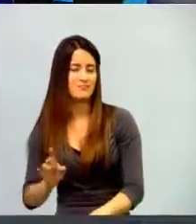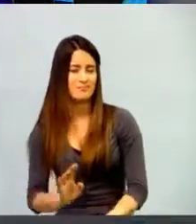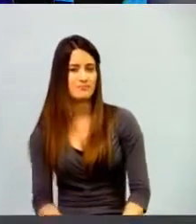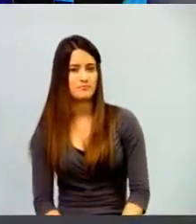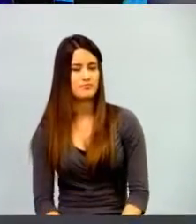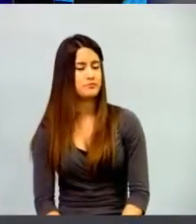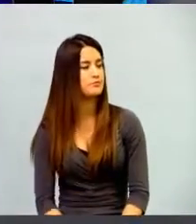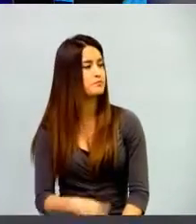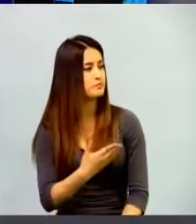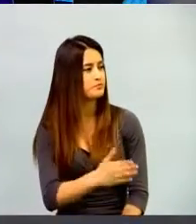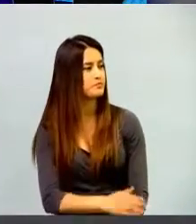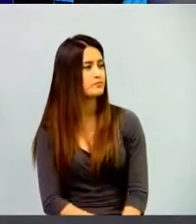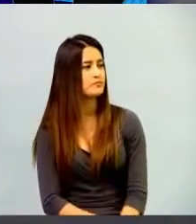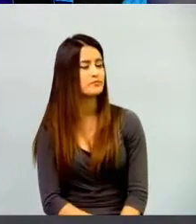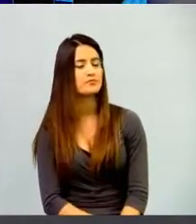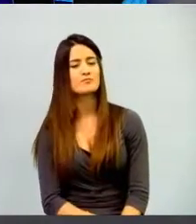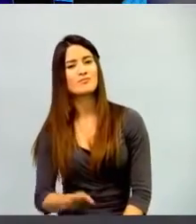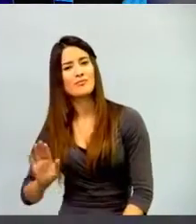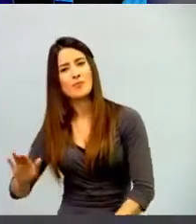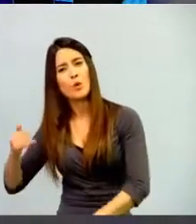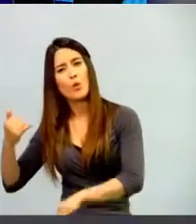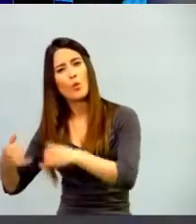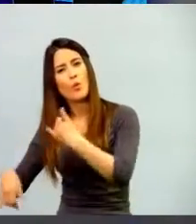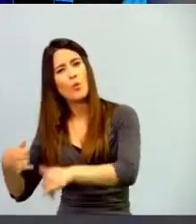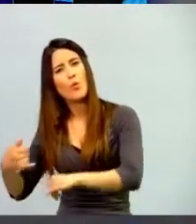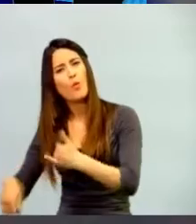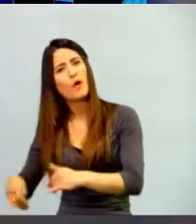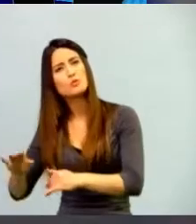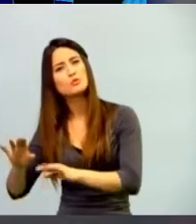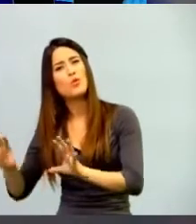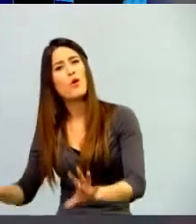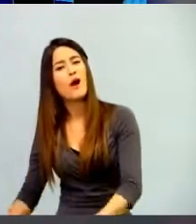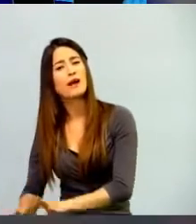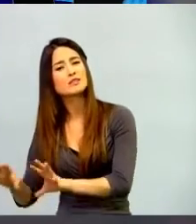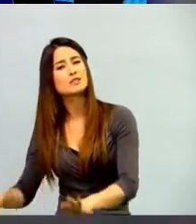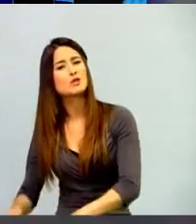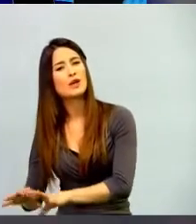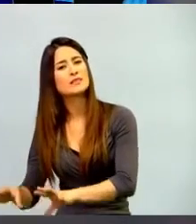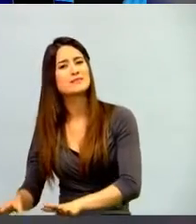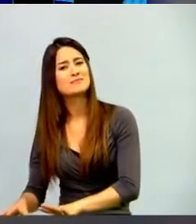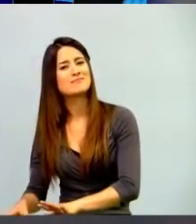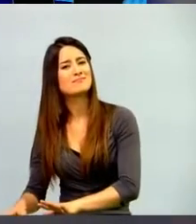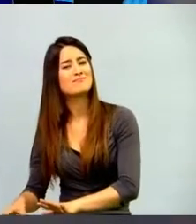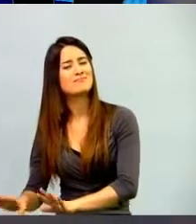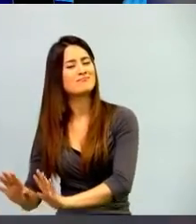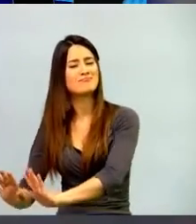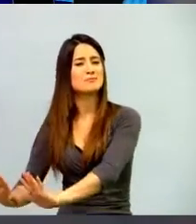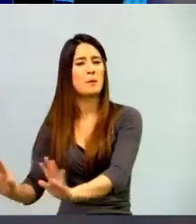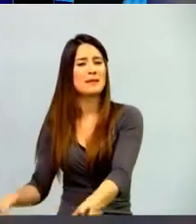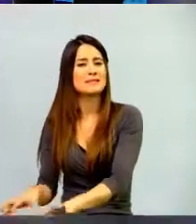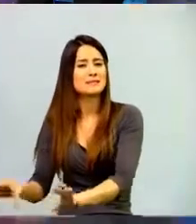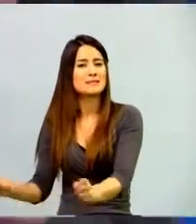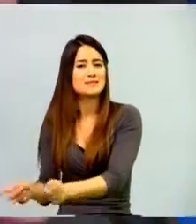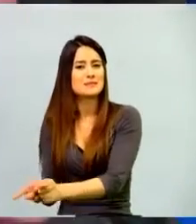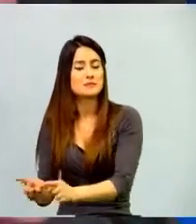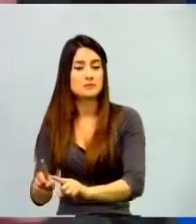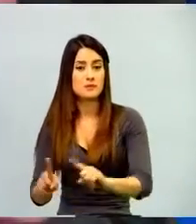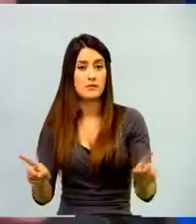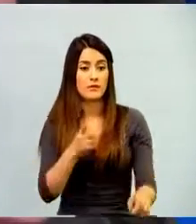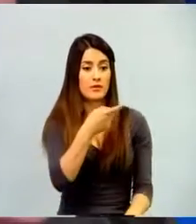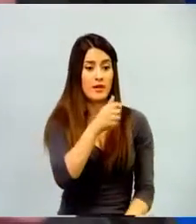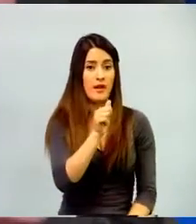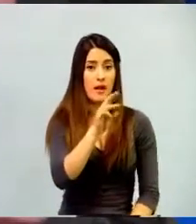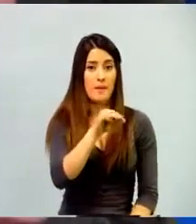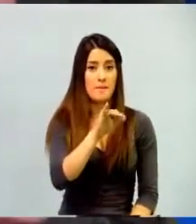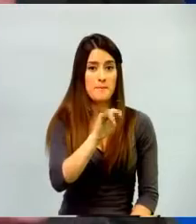Para mí el juego se queda de pronto en acciones aisladas y la gamificación se puede traducir en